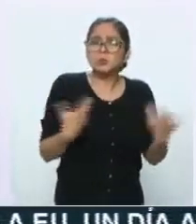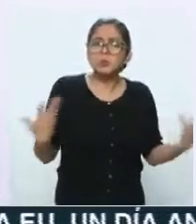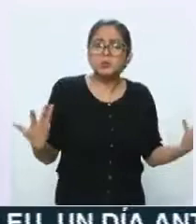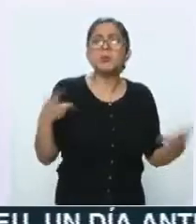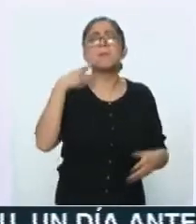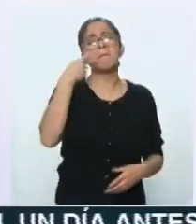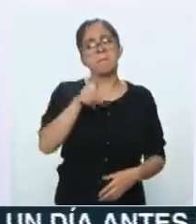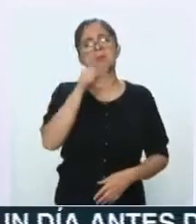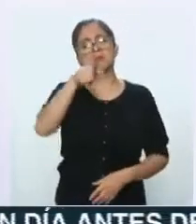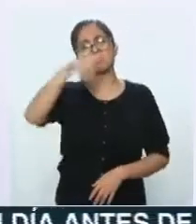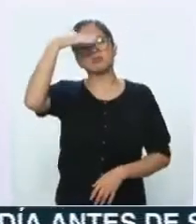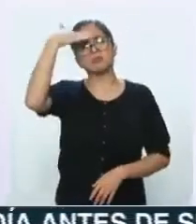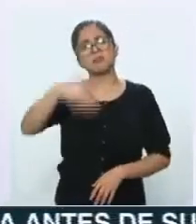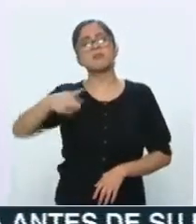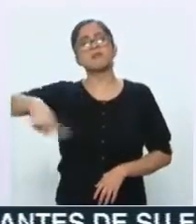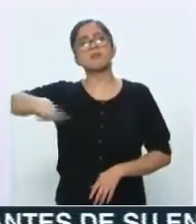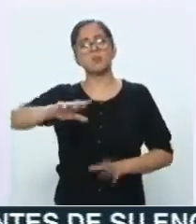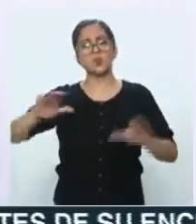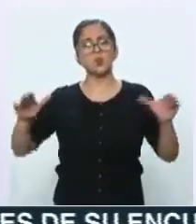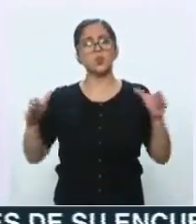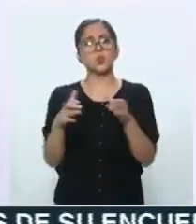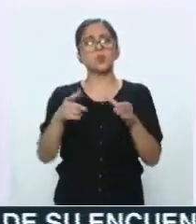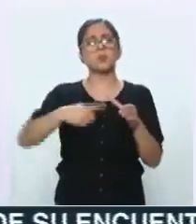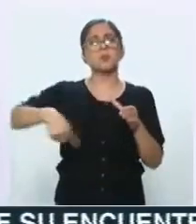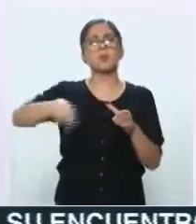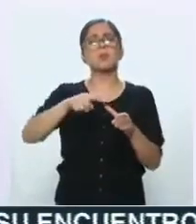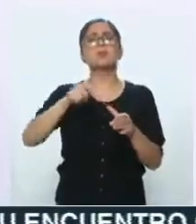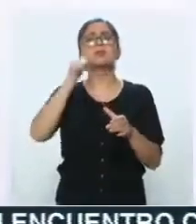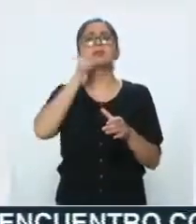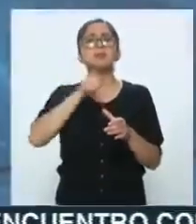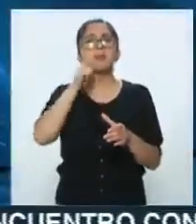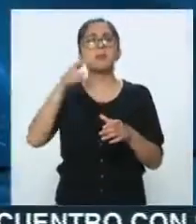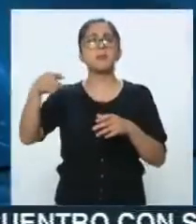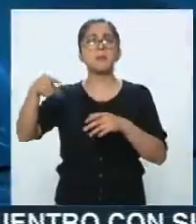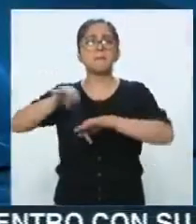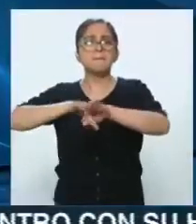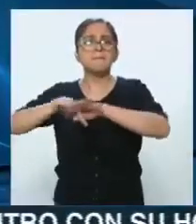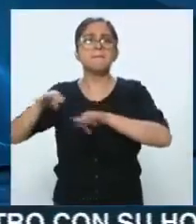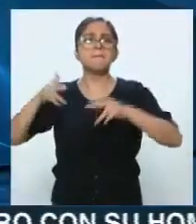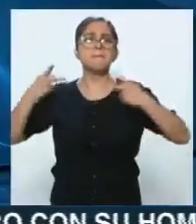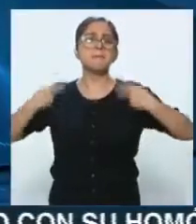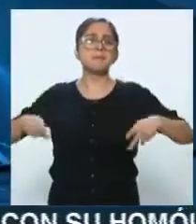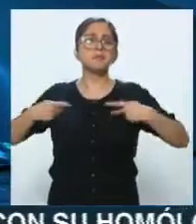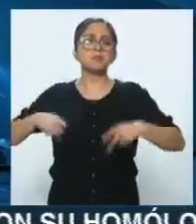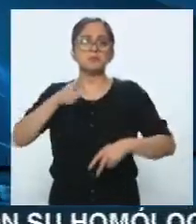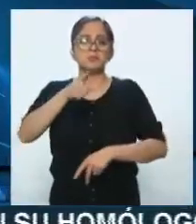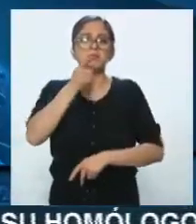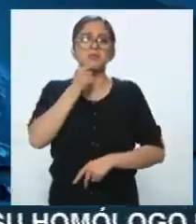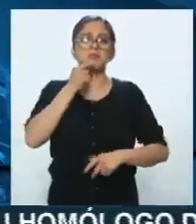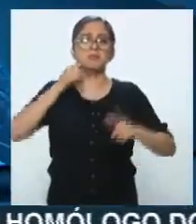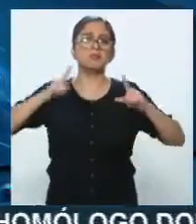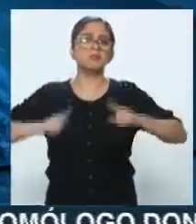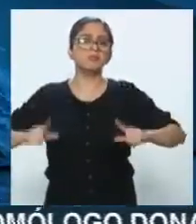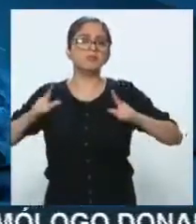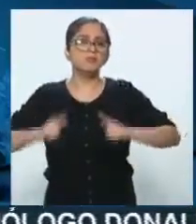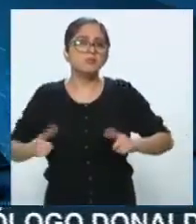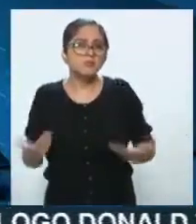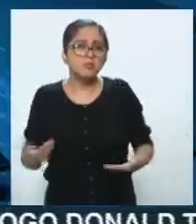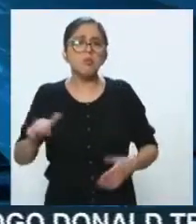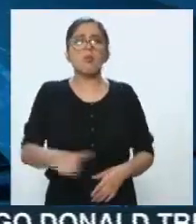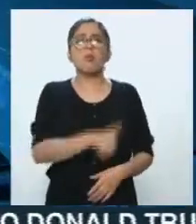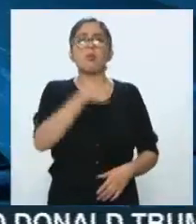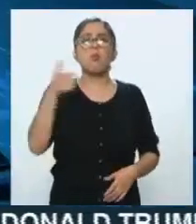participación de elementos de las corporaciones policiacas, evidentemente, elementos